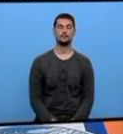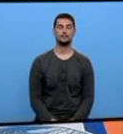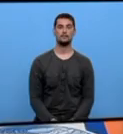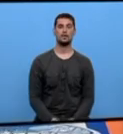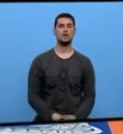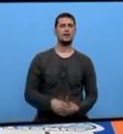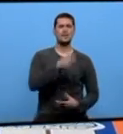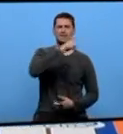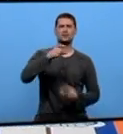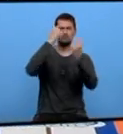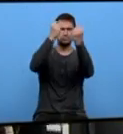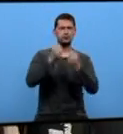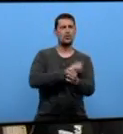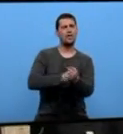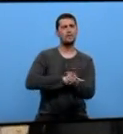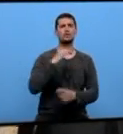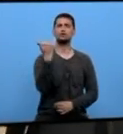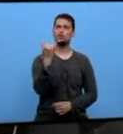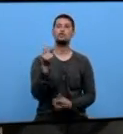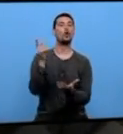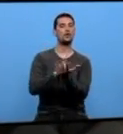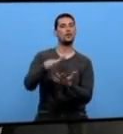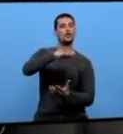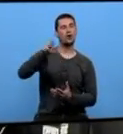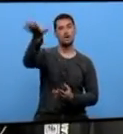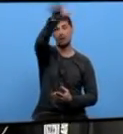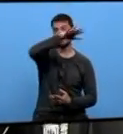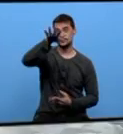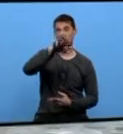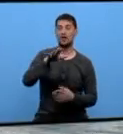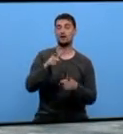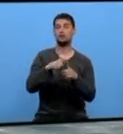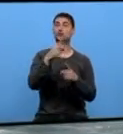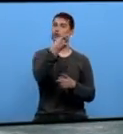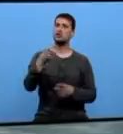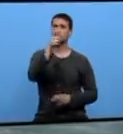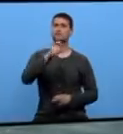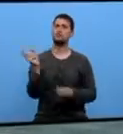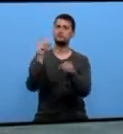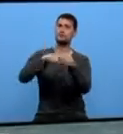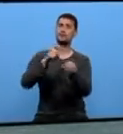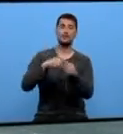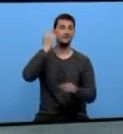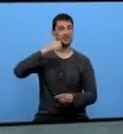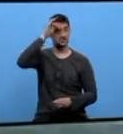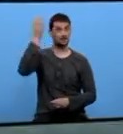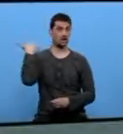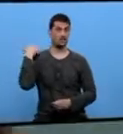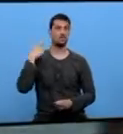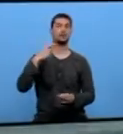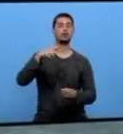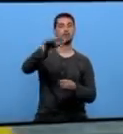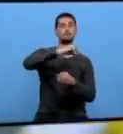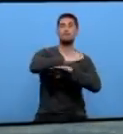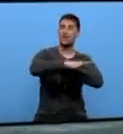A élite do surf voltou a Amariña de Lugo co kilómetro 0 Surf Camp. Duas centas persoas practicaron este deporte a fin de semana nas praias luguesas.